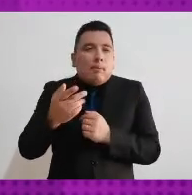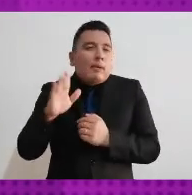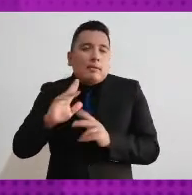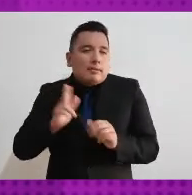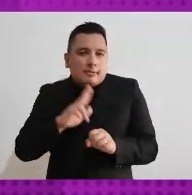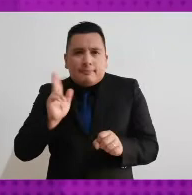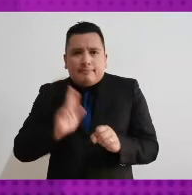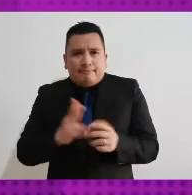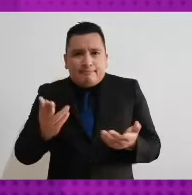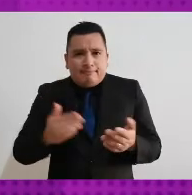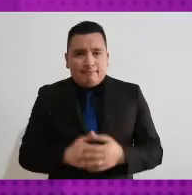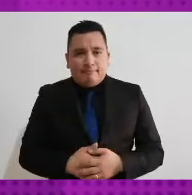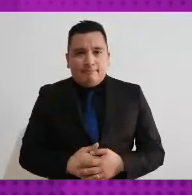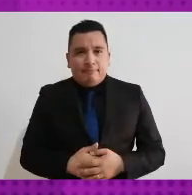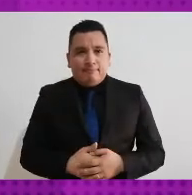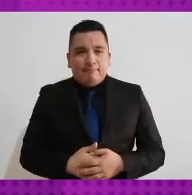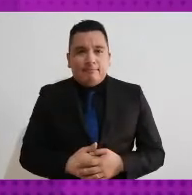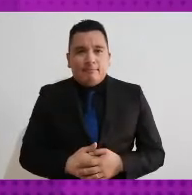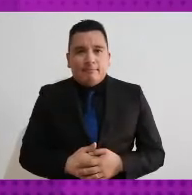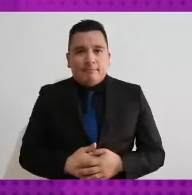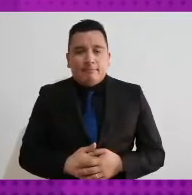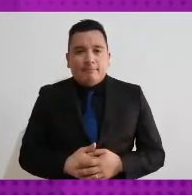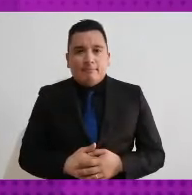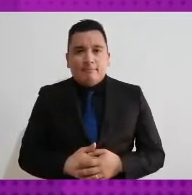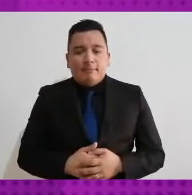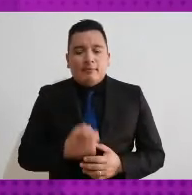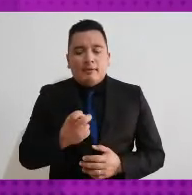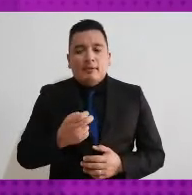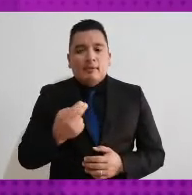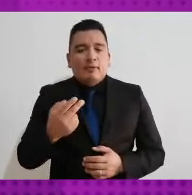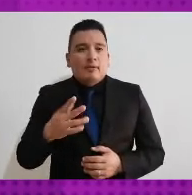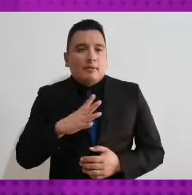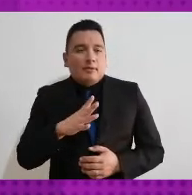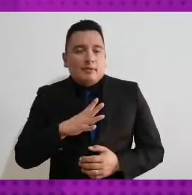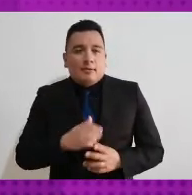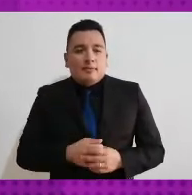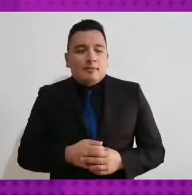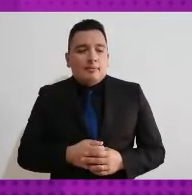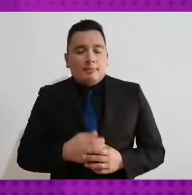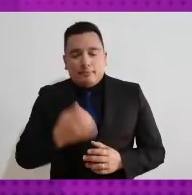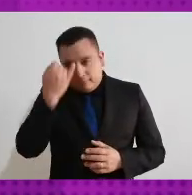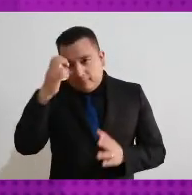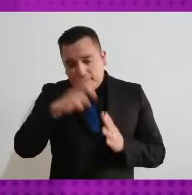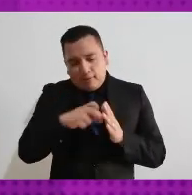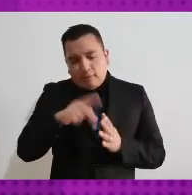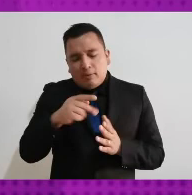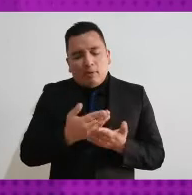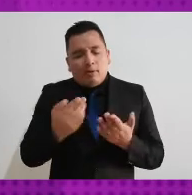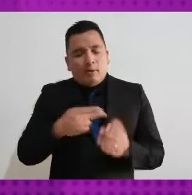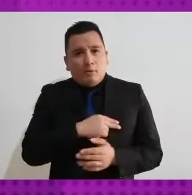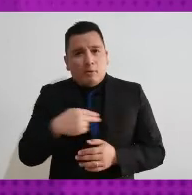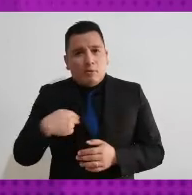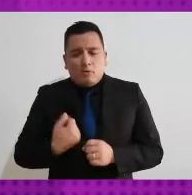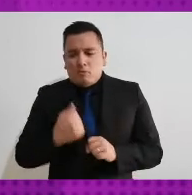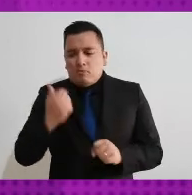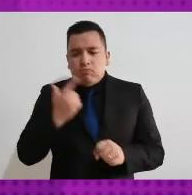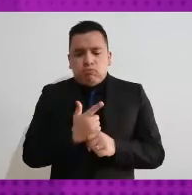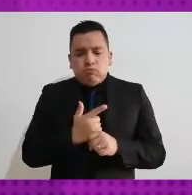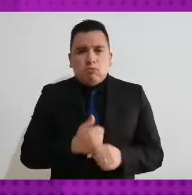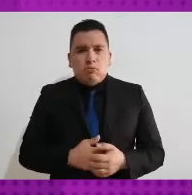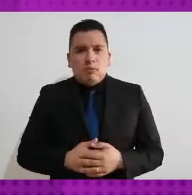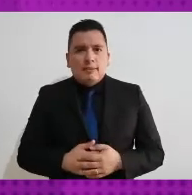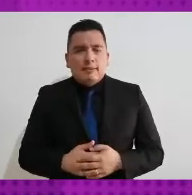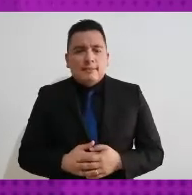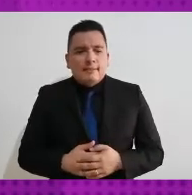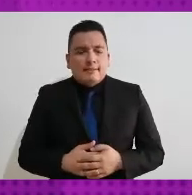exista esta situación de discriminación que se trató de contrarrestar en este caso lo que estamos advirtiendo es que no